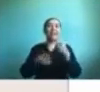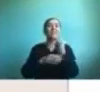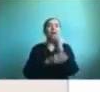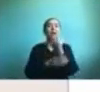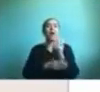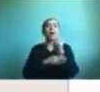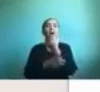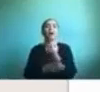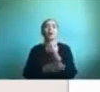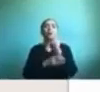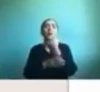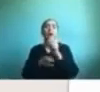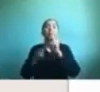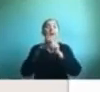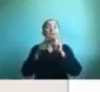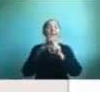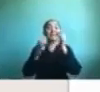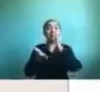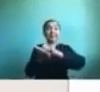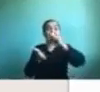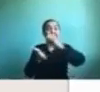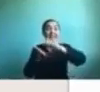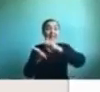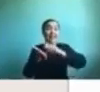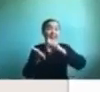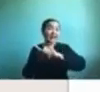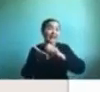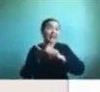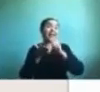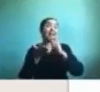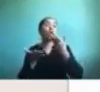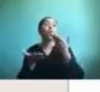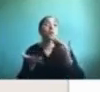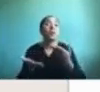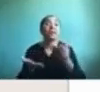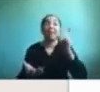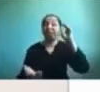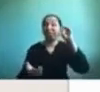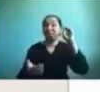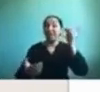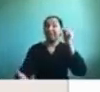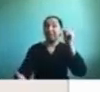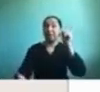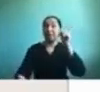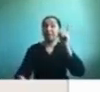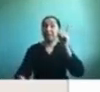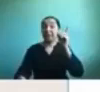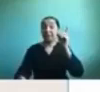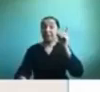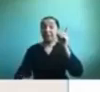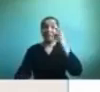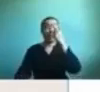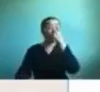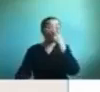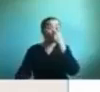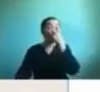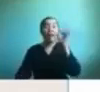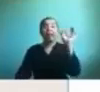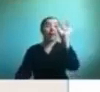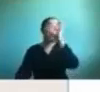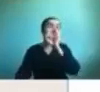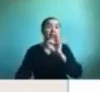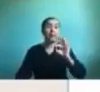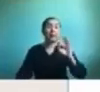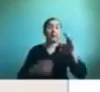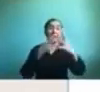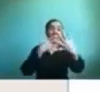poder hacer las tareas ya como es para discapacidad visual hay imágenes como con más alto contraste